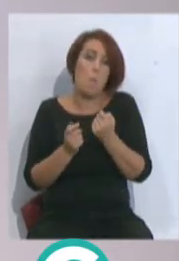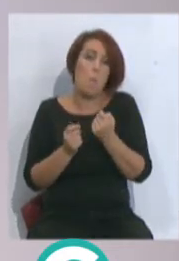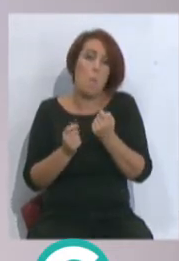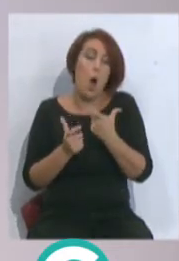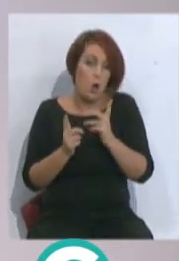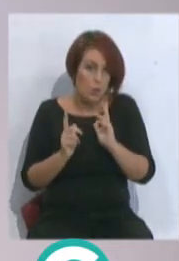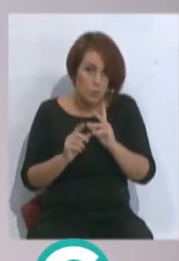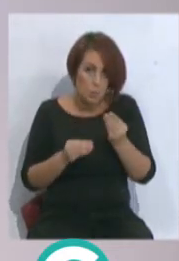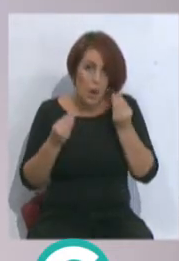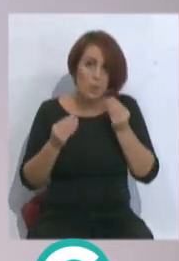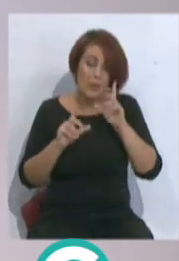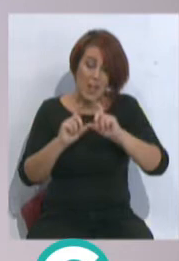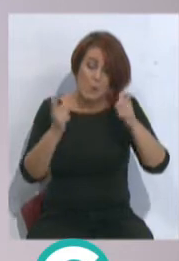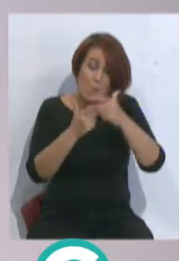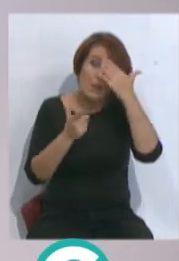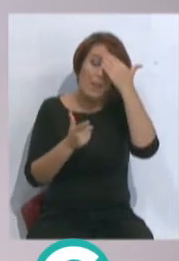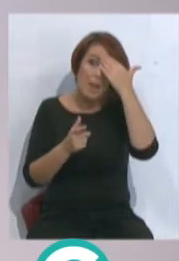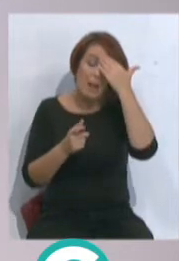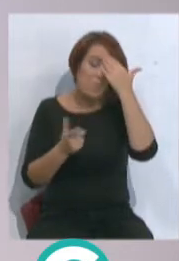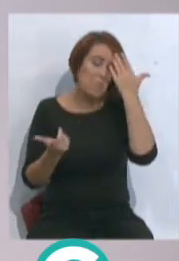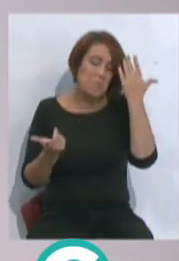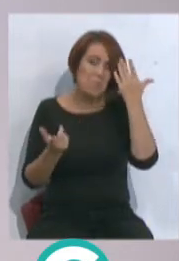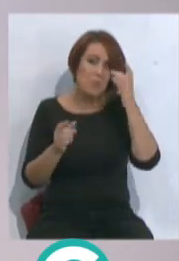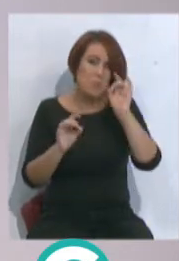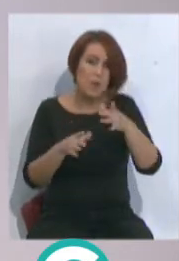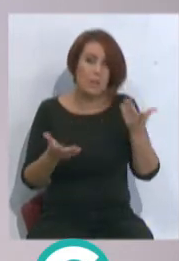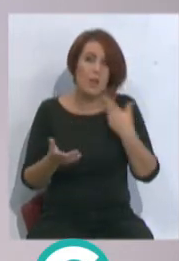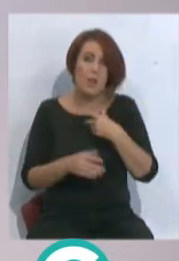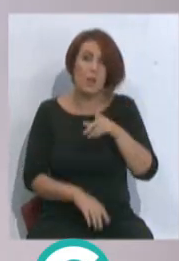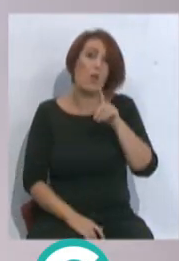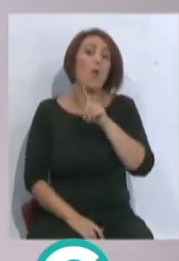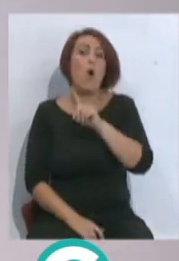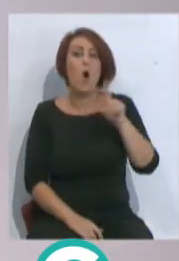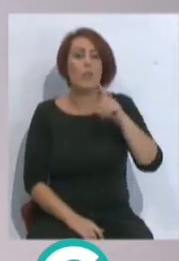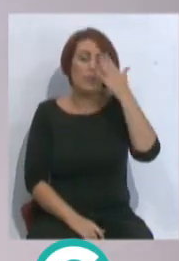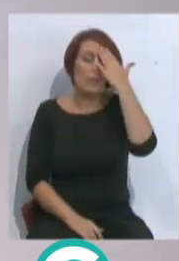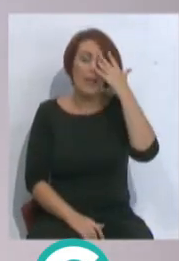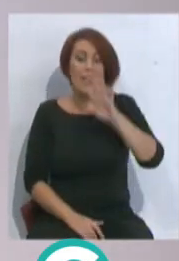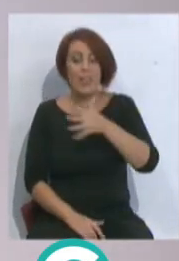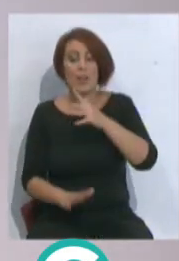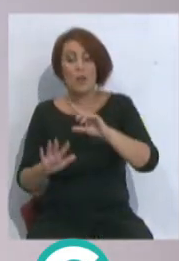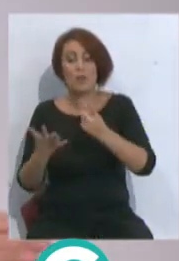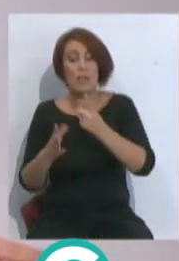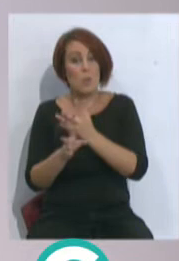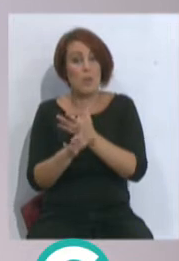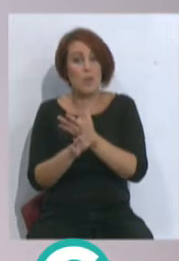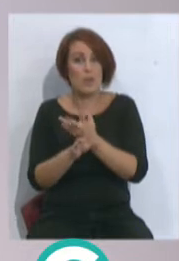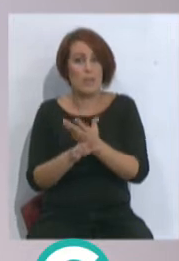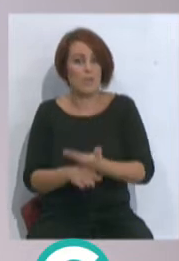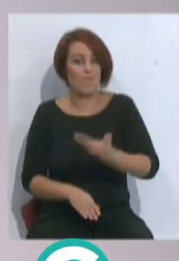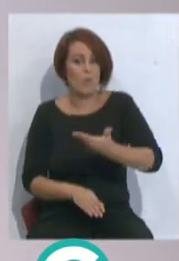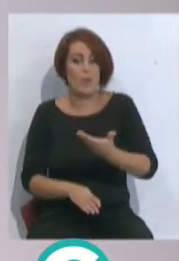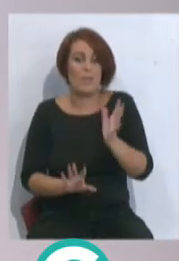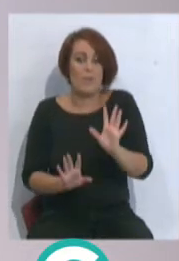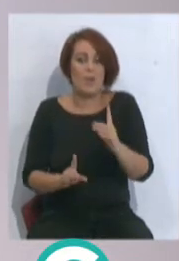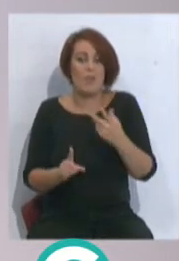armario, pero en cuanto al once titular, no. Y si encima de once titular hay cinco o seis jugadores que son fundamentales, que no están en su mejor forma, pues te da la necesidad